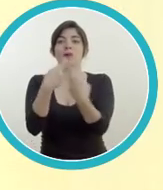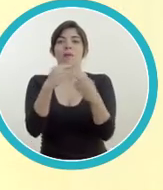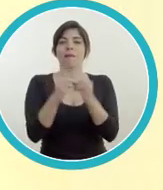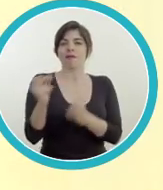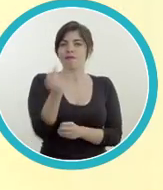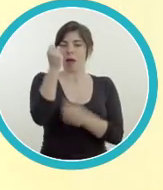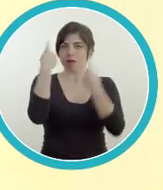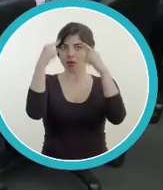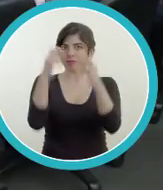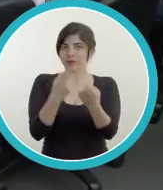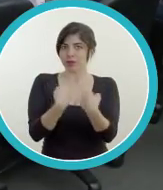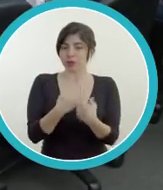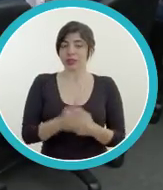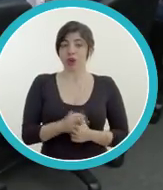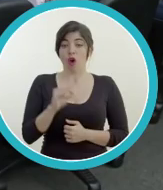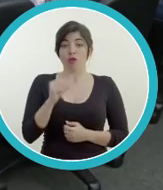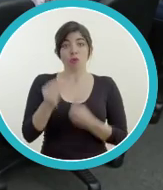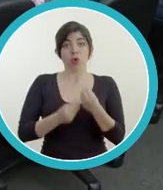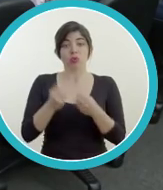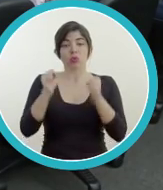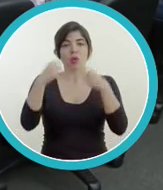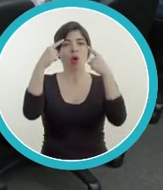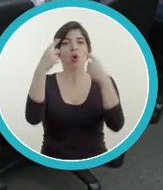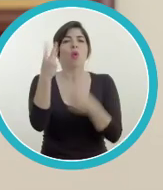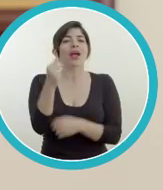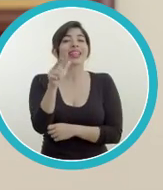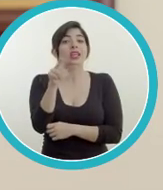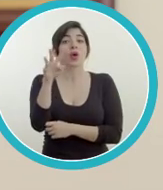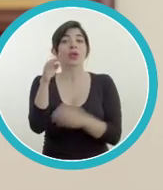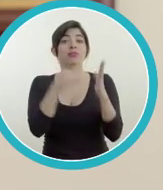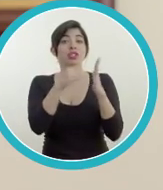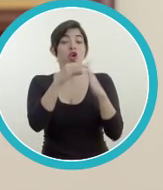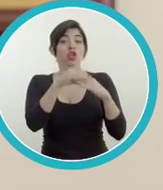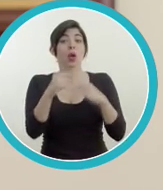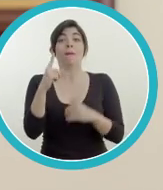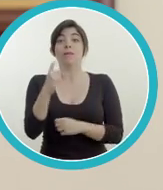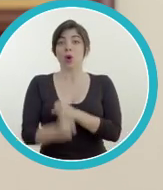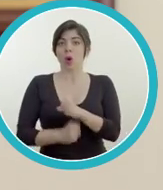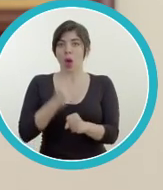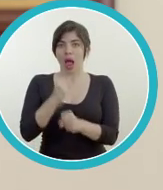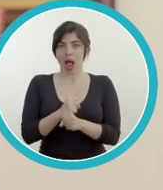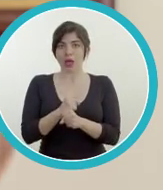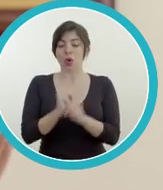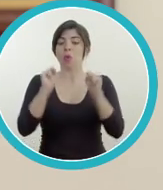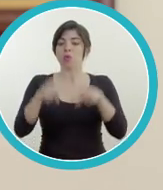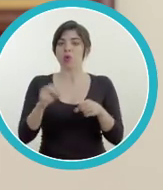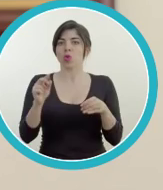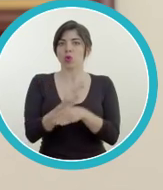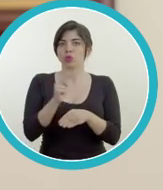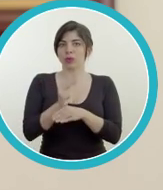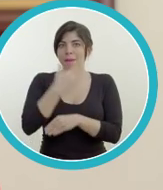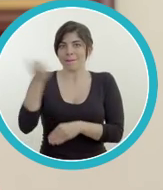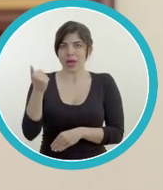sus negocios y obtener respuesta institucional más rápida y eficaz. FONPRODUCE lograría que unos 34 millones de dólares